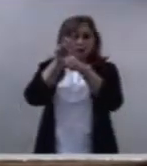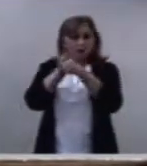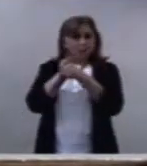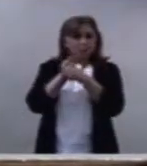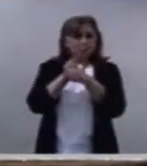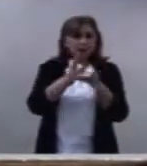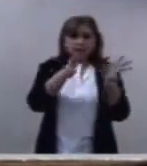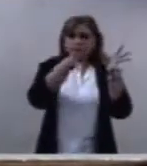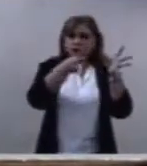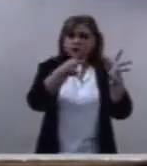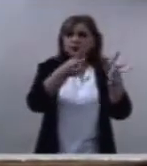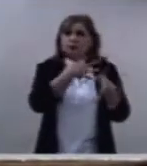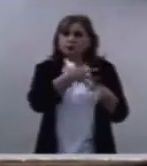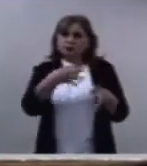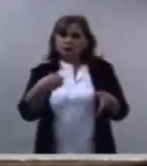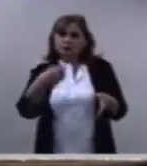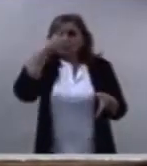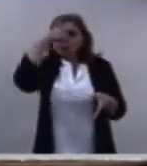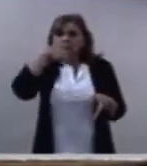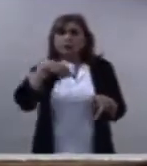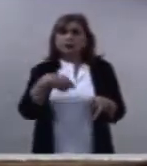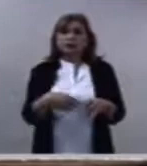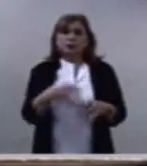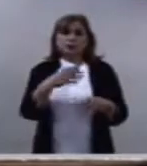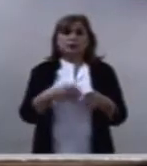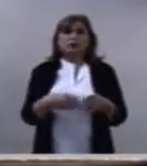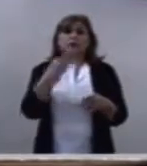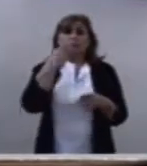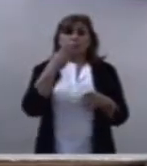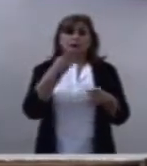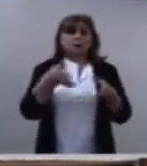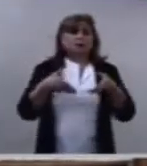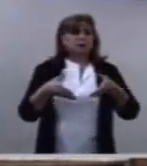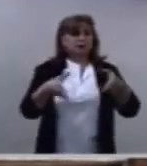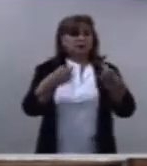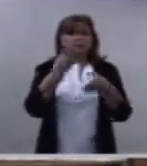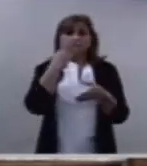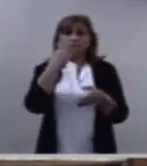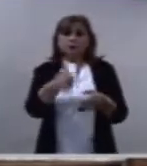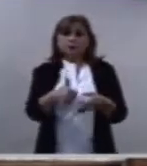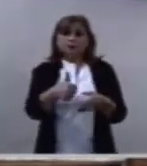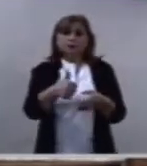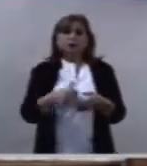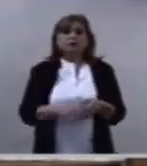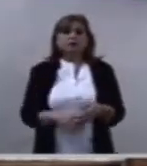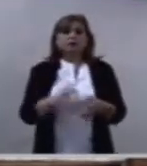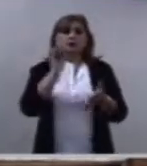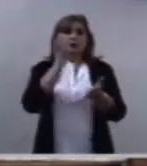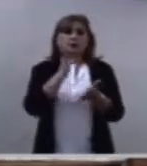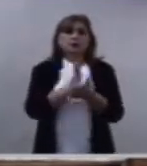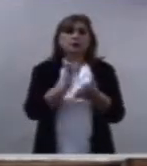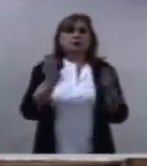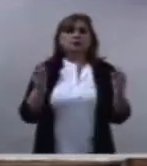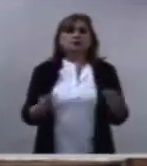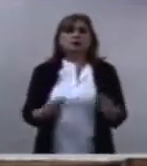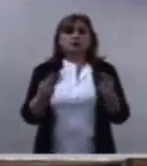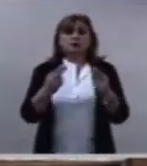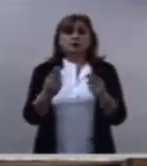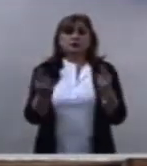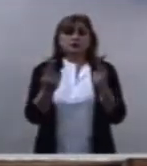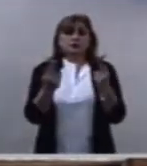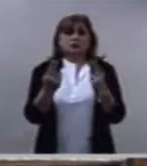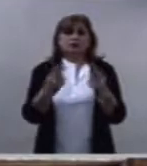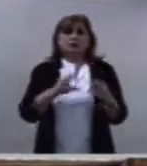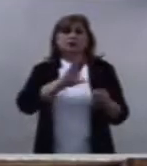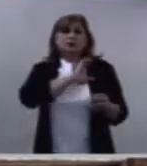la corrección tiene como único requisito válido el cariño y